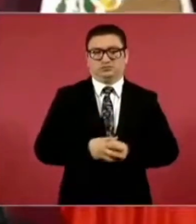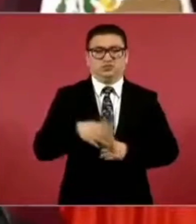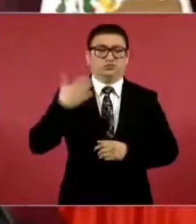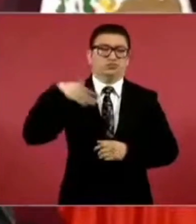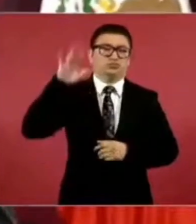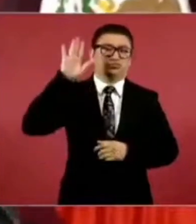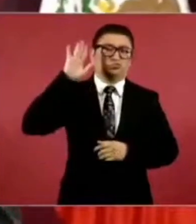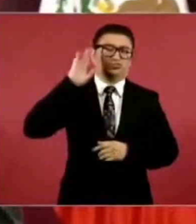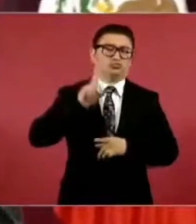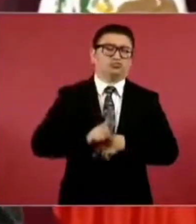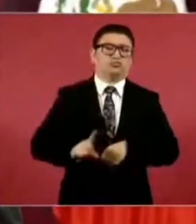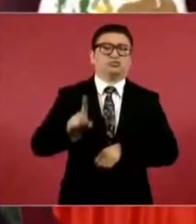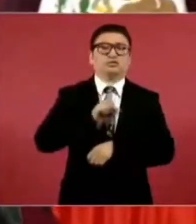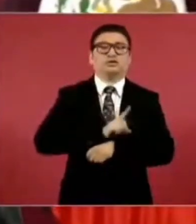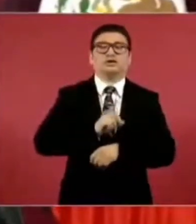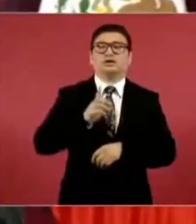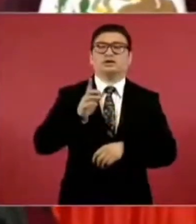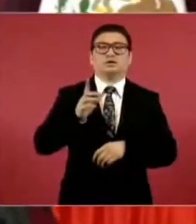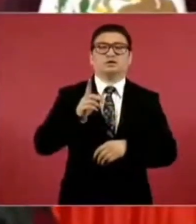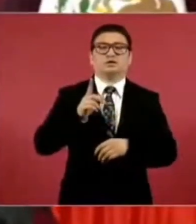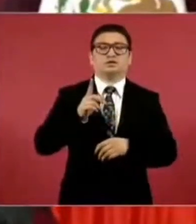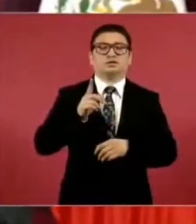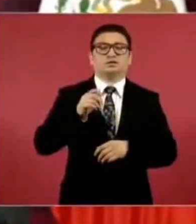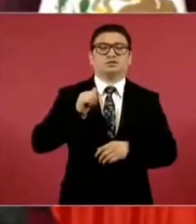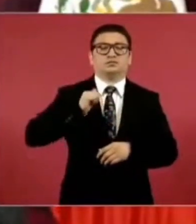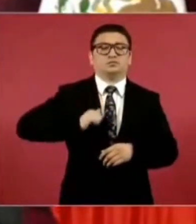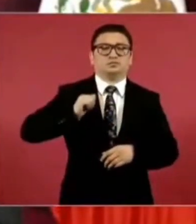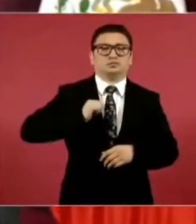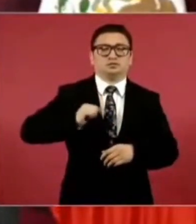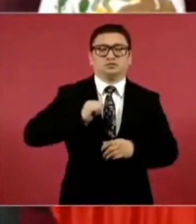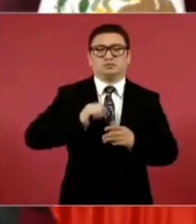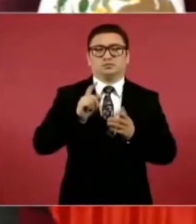principios del siglo 20